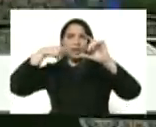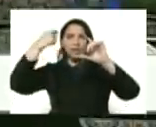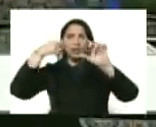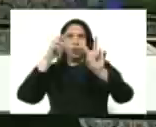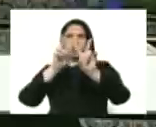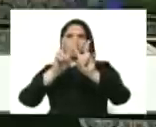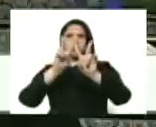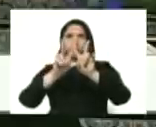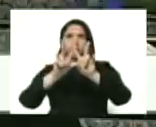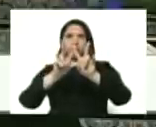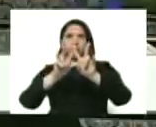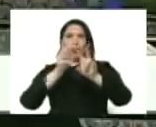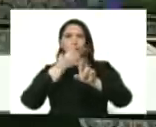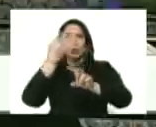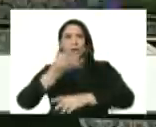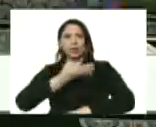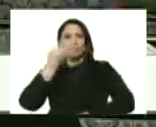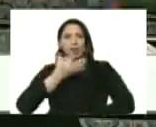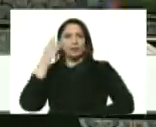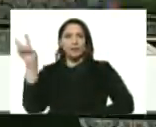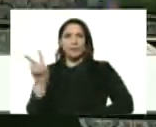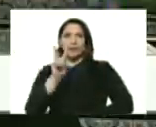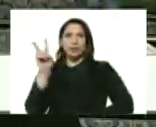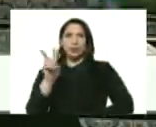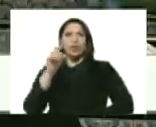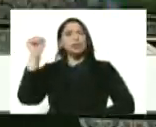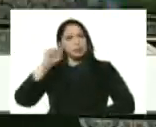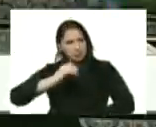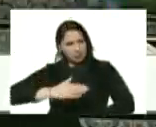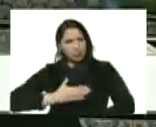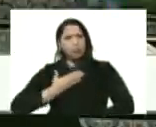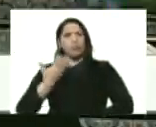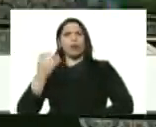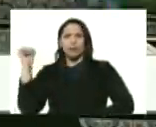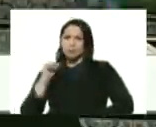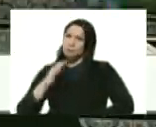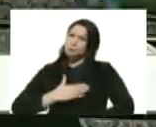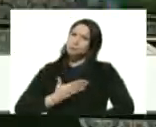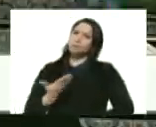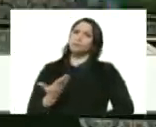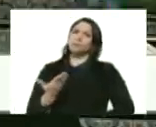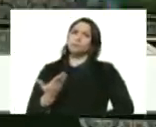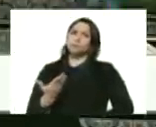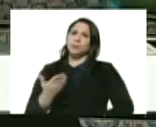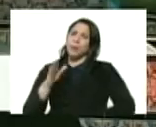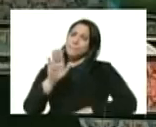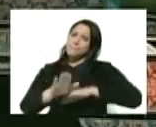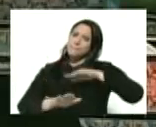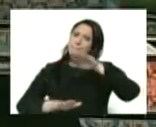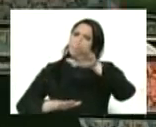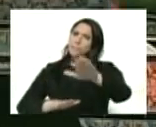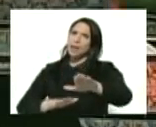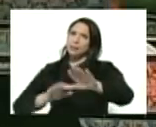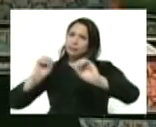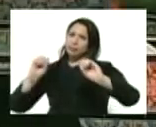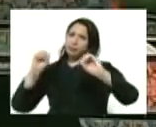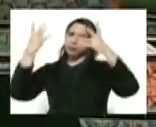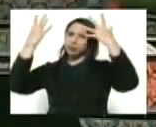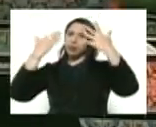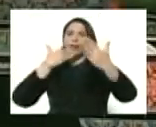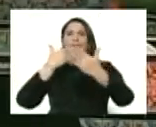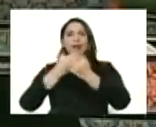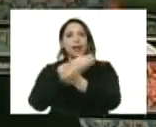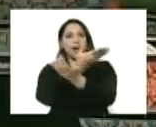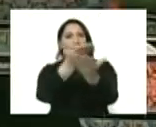misión vivienda Venezuela buenas tardes Venezuela si se puede si se puede y avanzaremos y venceremos muchas